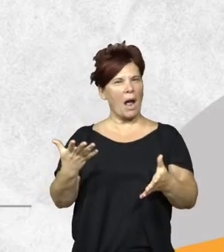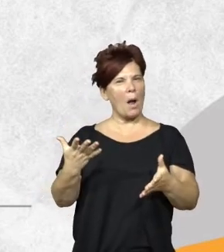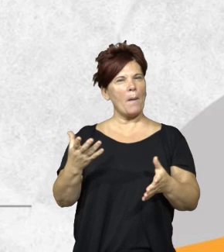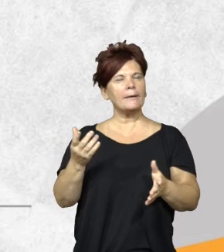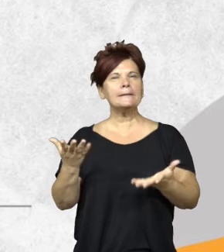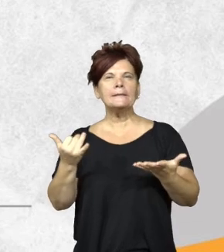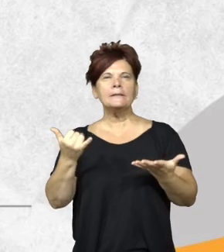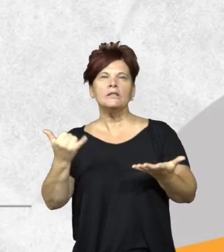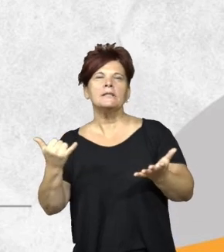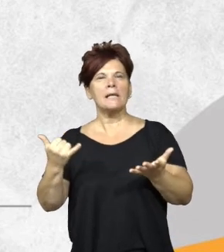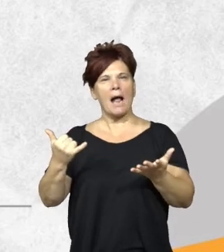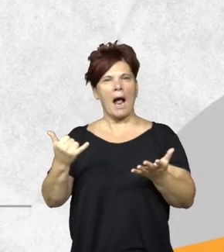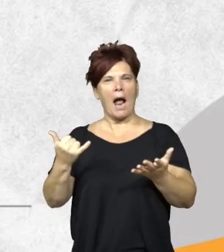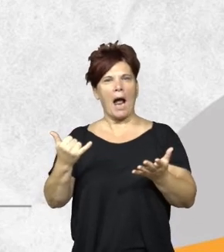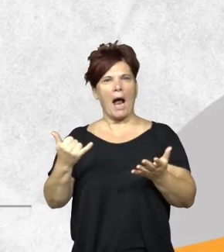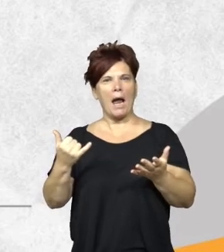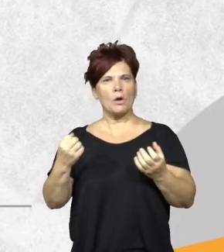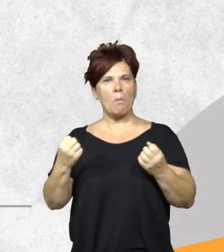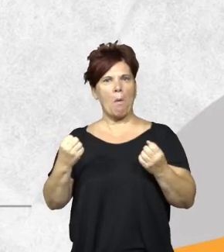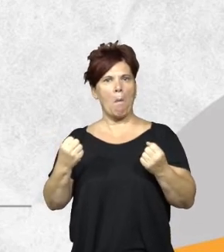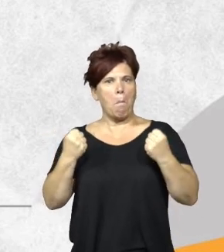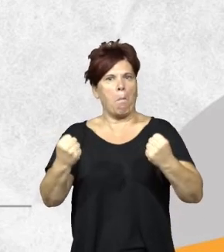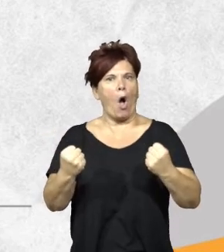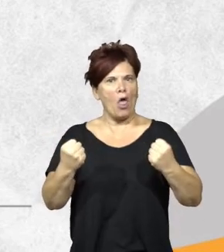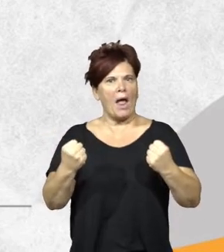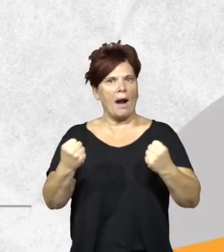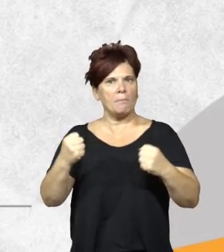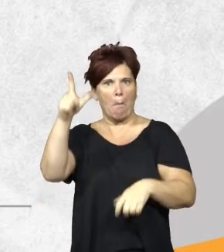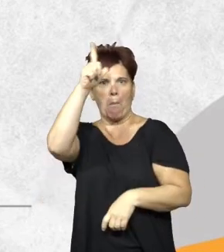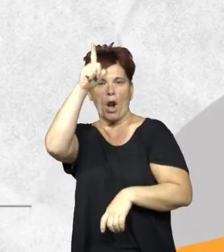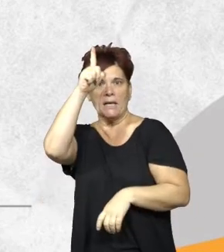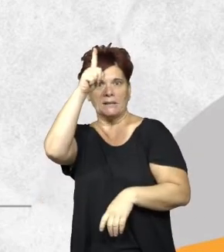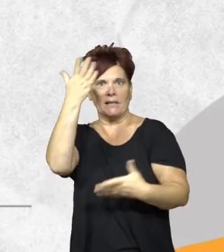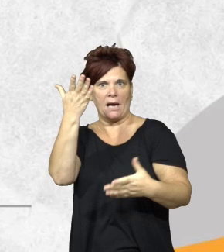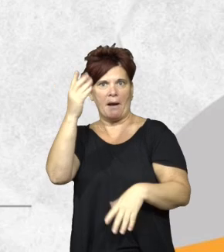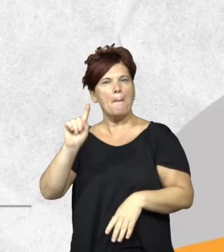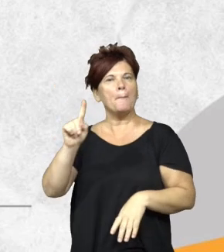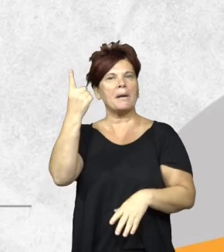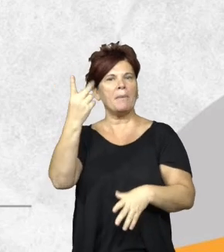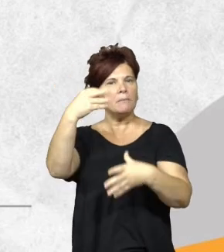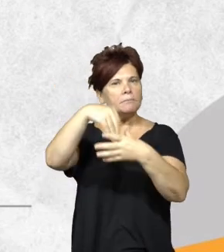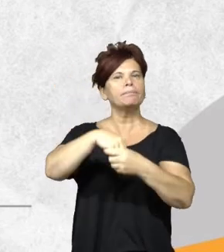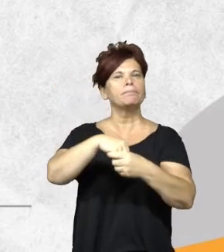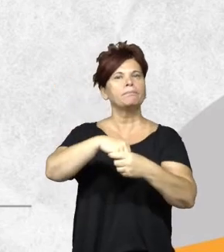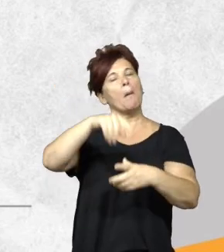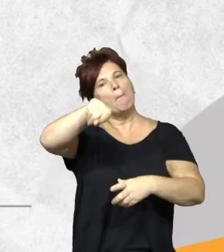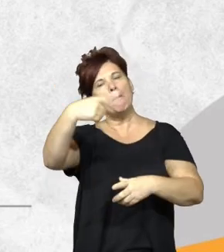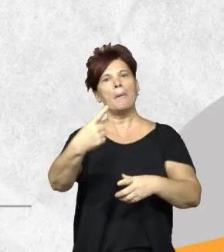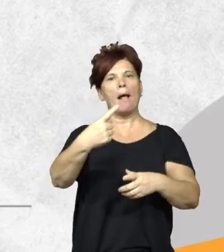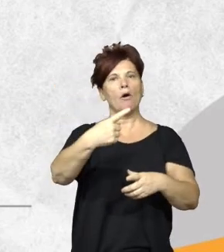tenía el poder de policía para llevar a cabo esto y obviamente la primera intervención para que las demás